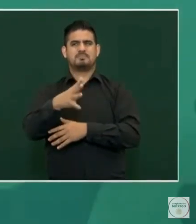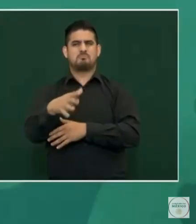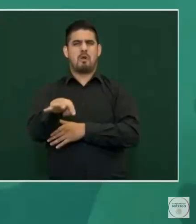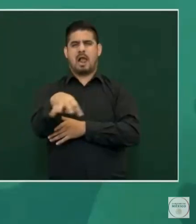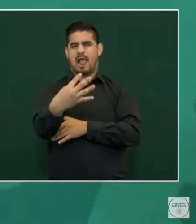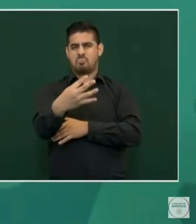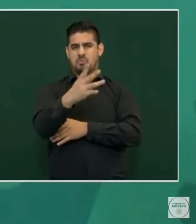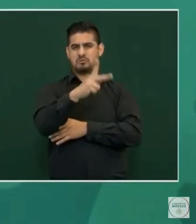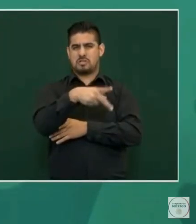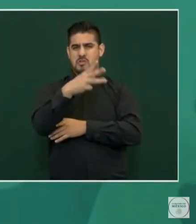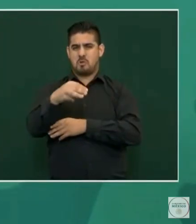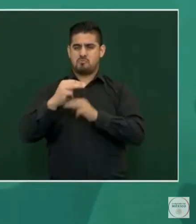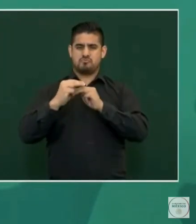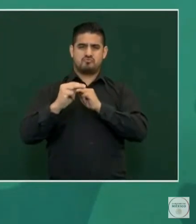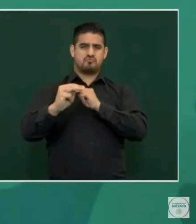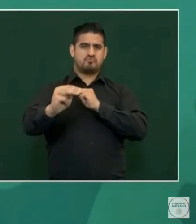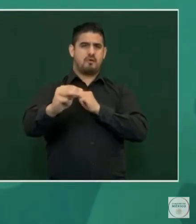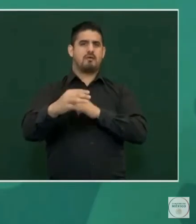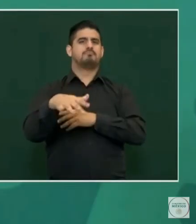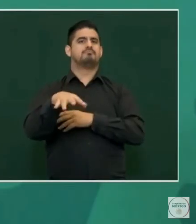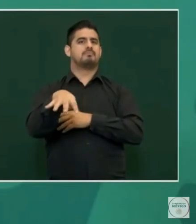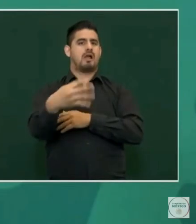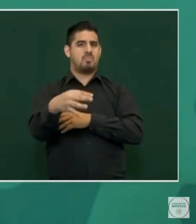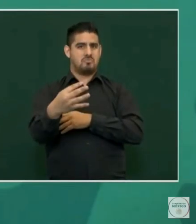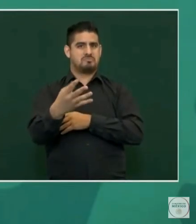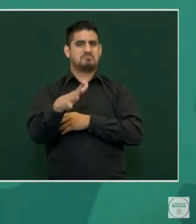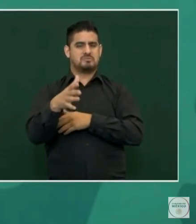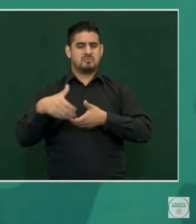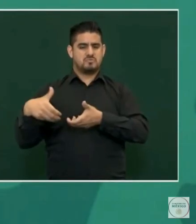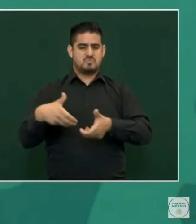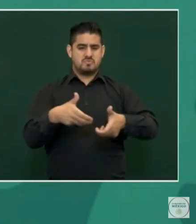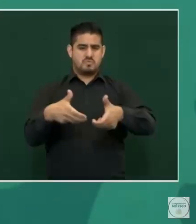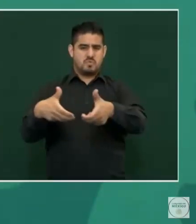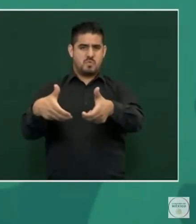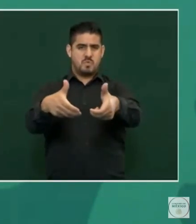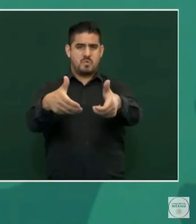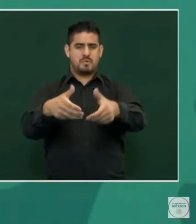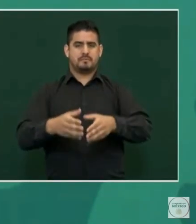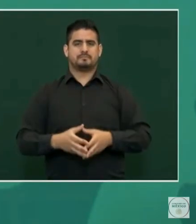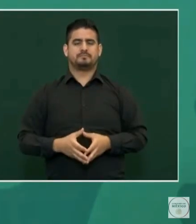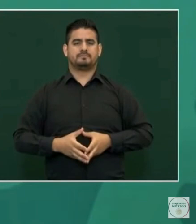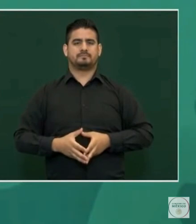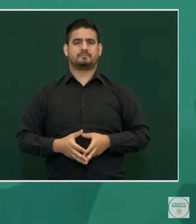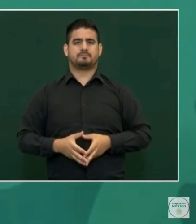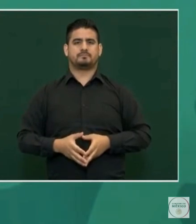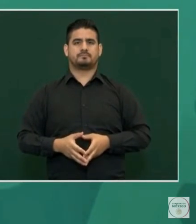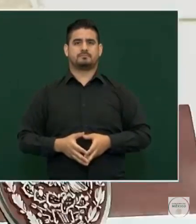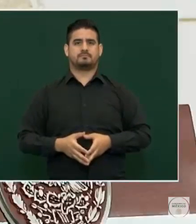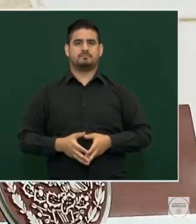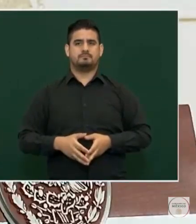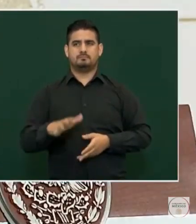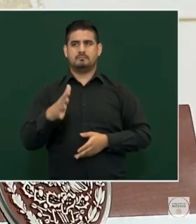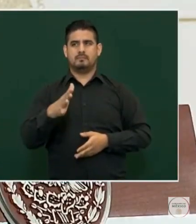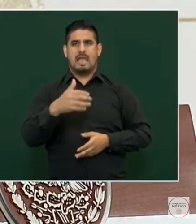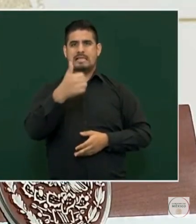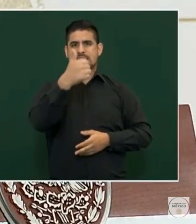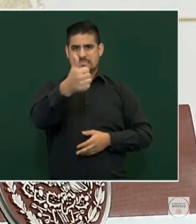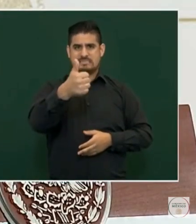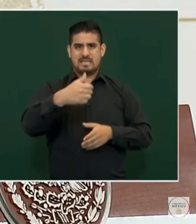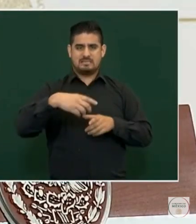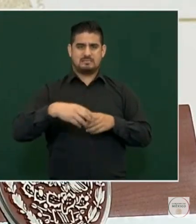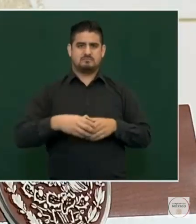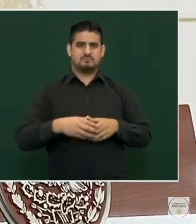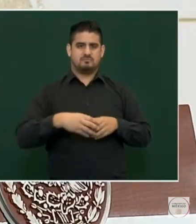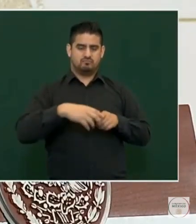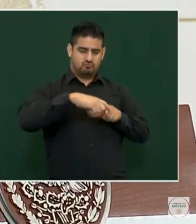kilómetros de seis carriles, tres y tres,